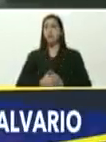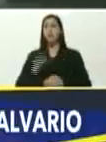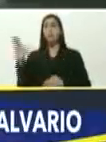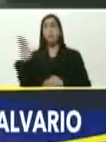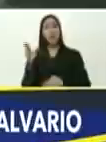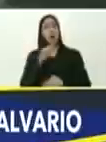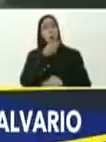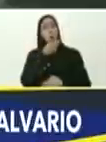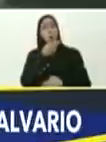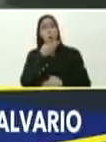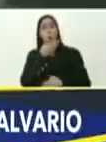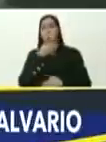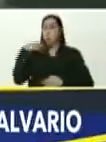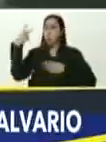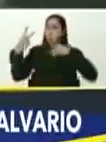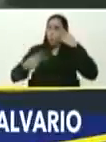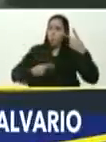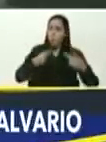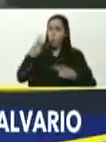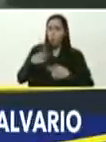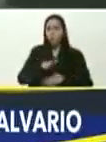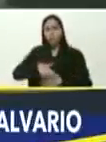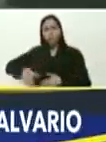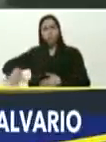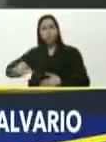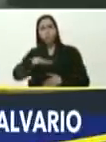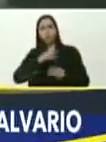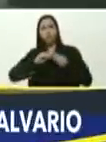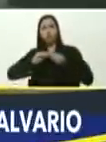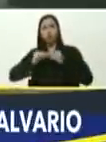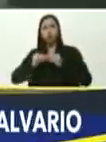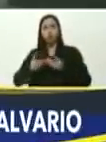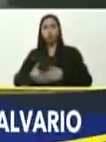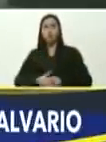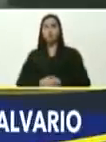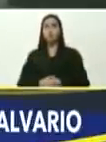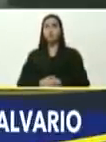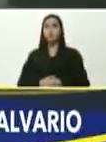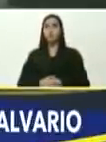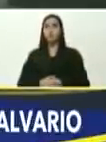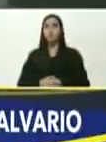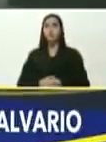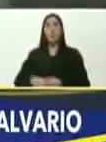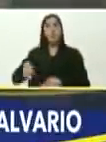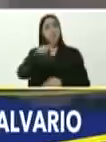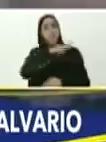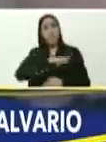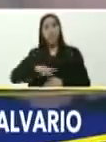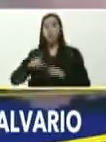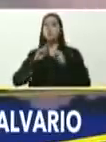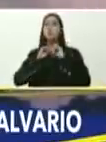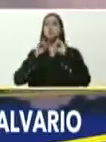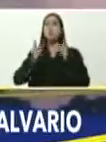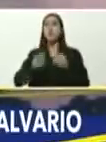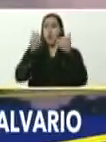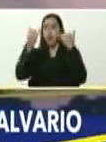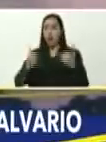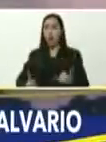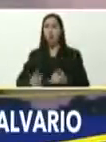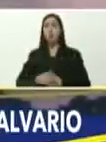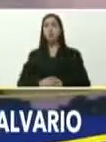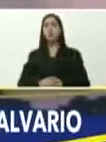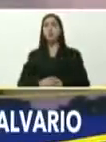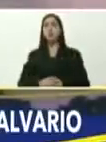está bella, colorida, con espacios recuperados, con plazas, con las autopistas, y ahora estamos, barrio